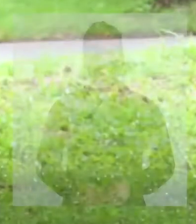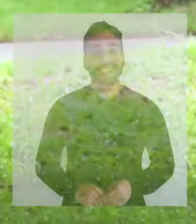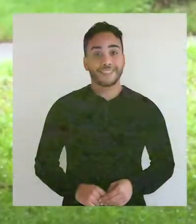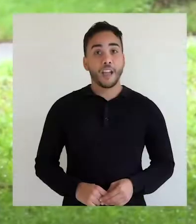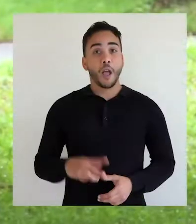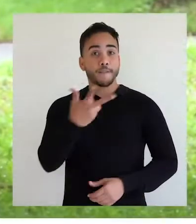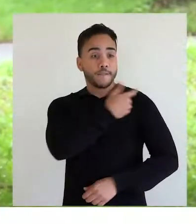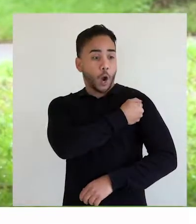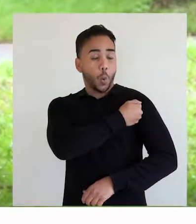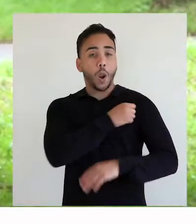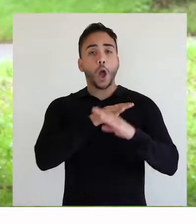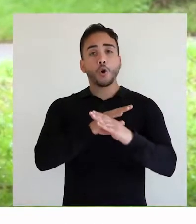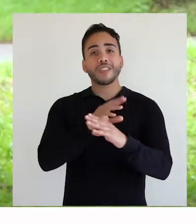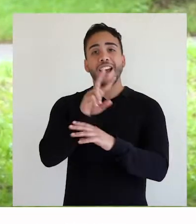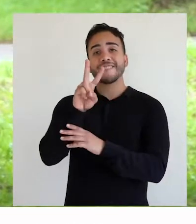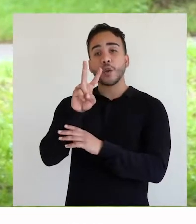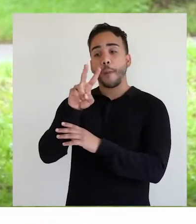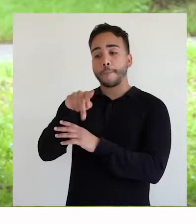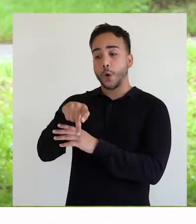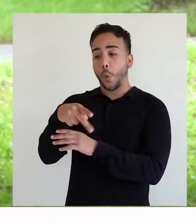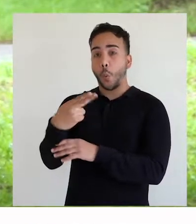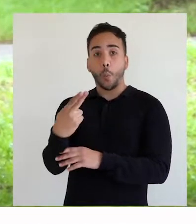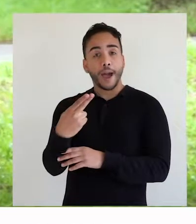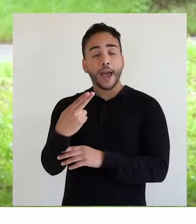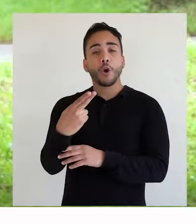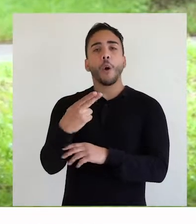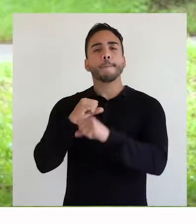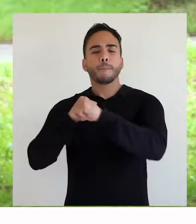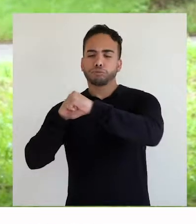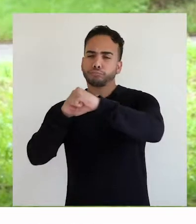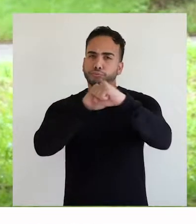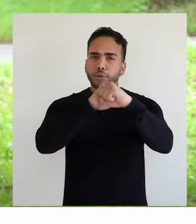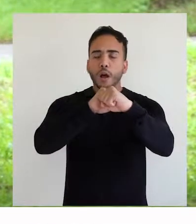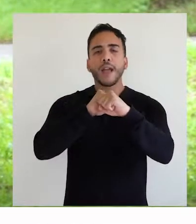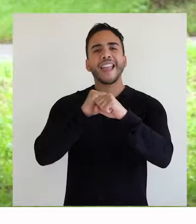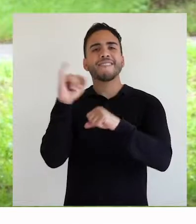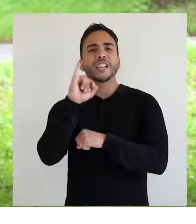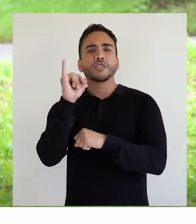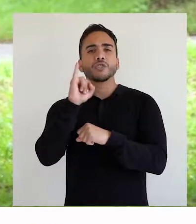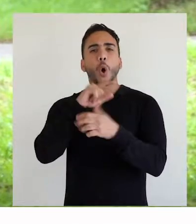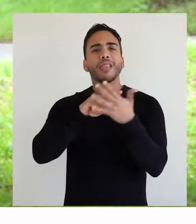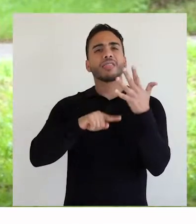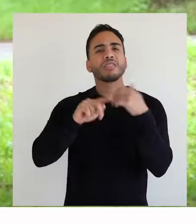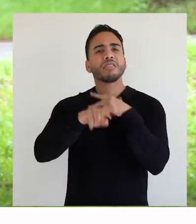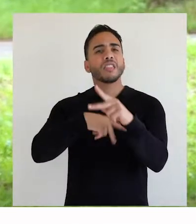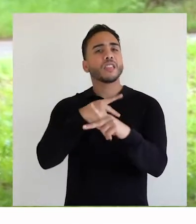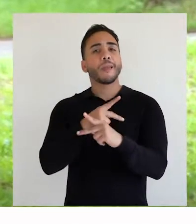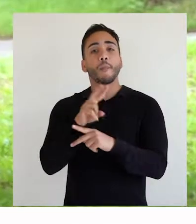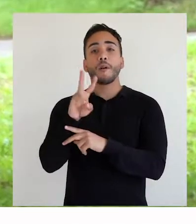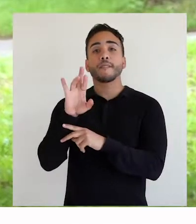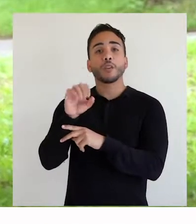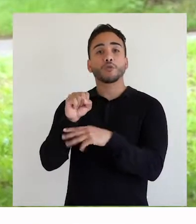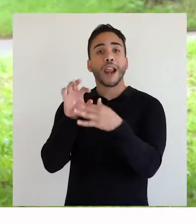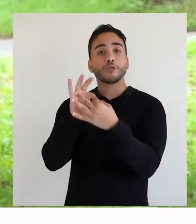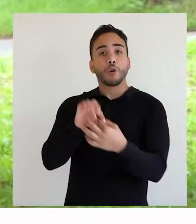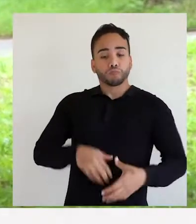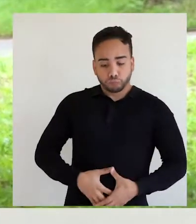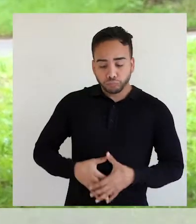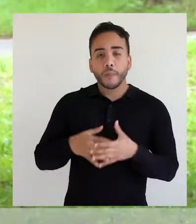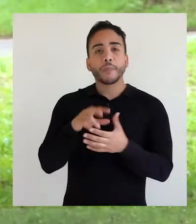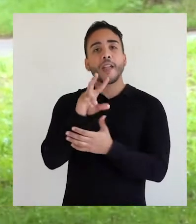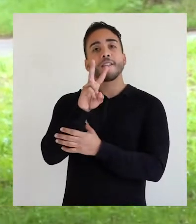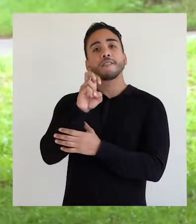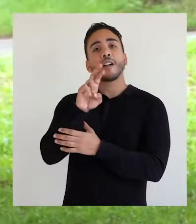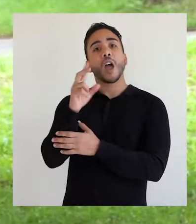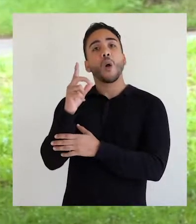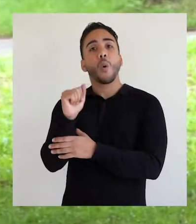La vacuna contra el virus del papiloma humano o VPH protege contra la infección de ciertos tipos de este virus que están relacionados con las